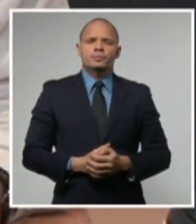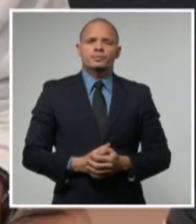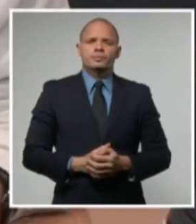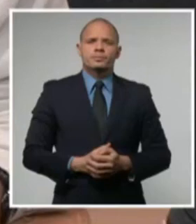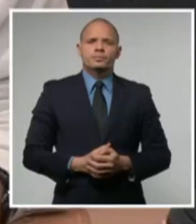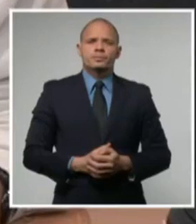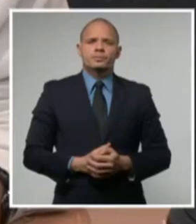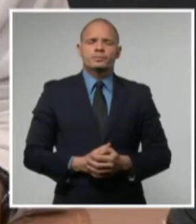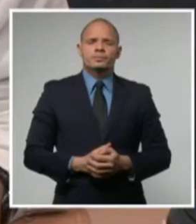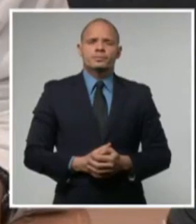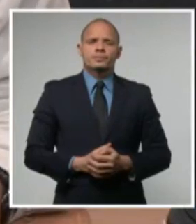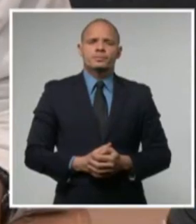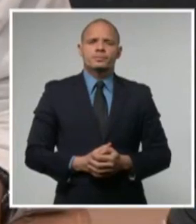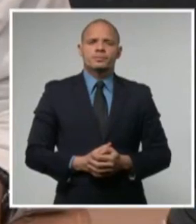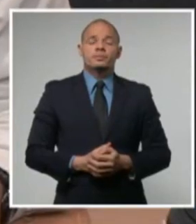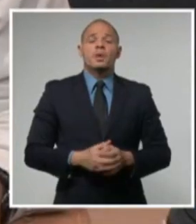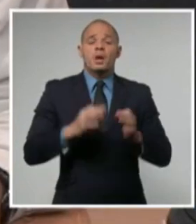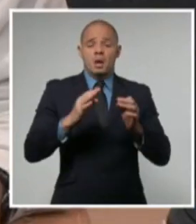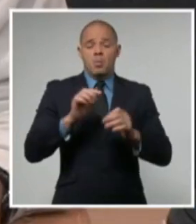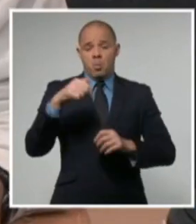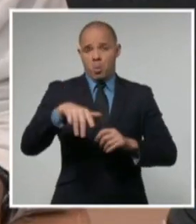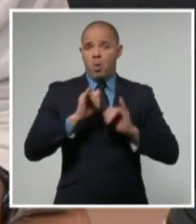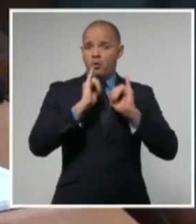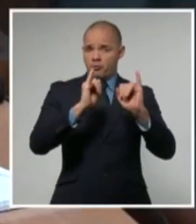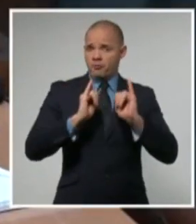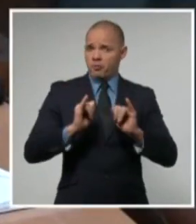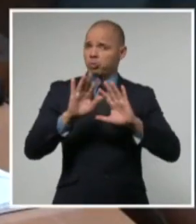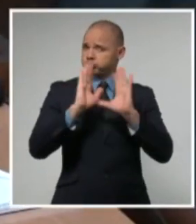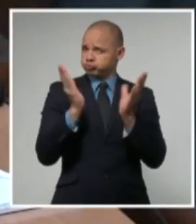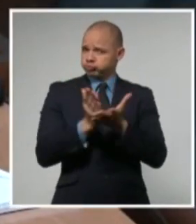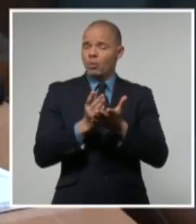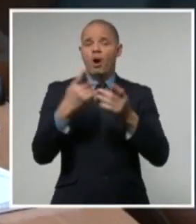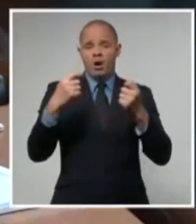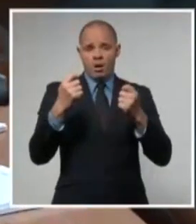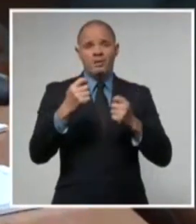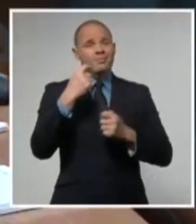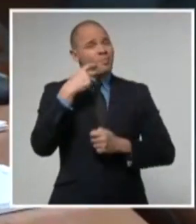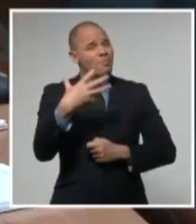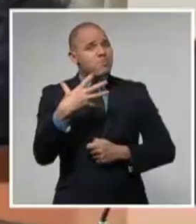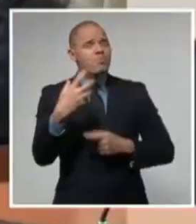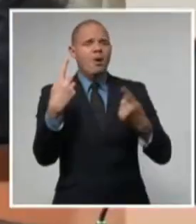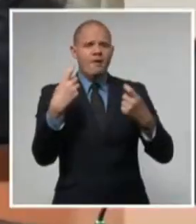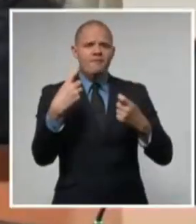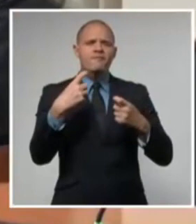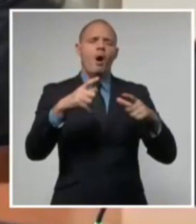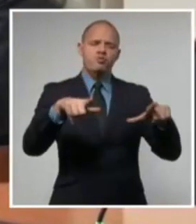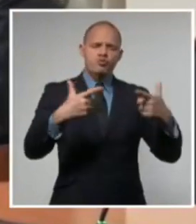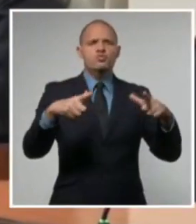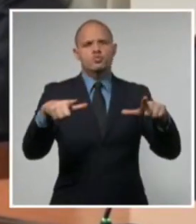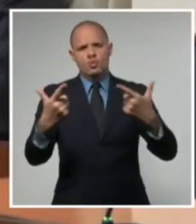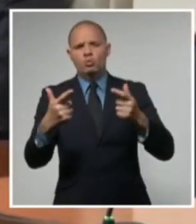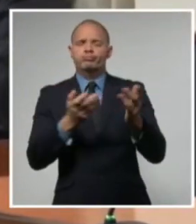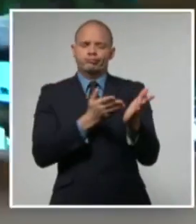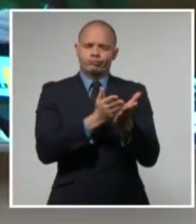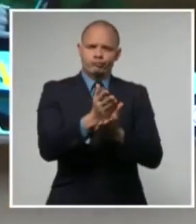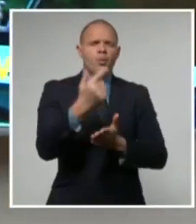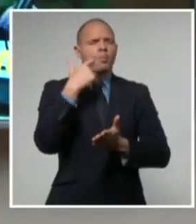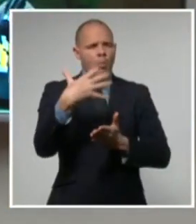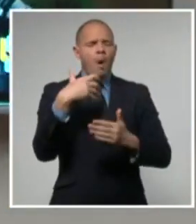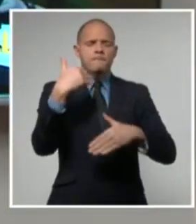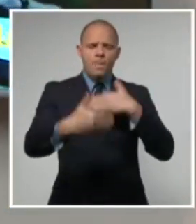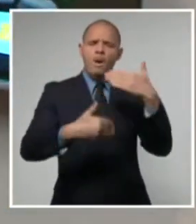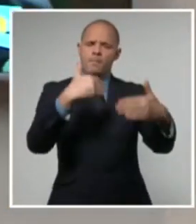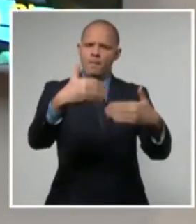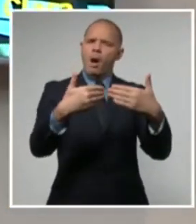Disciplina y responsabilidad continuarán siendo condiciones indispensables para que la ruta a la recuperación concluya con éxito.